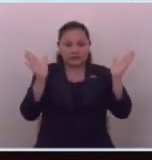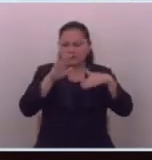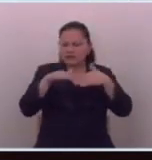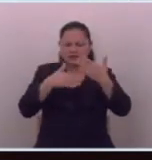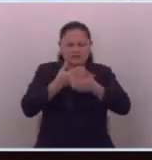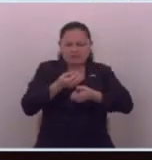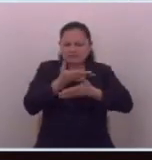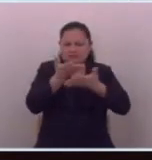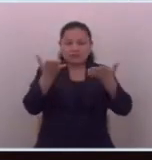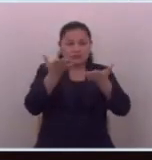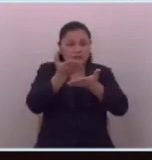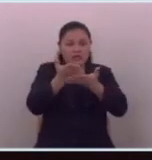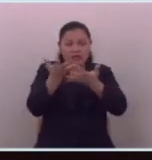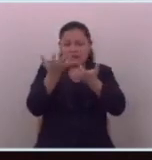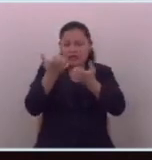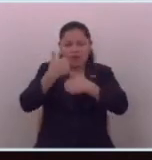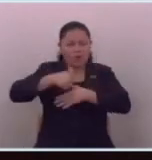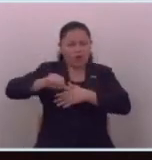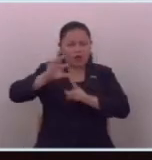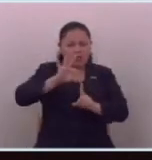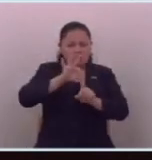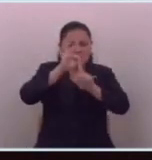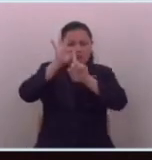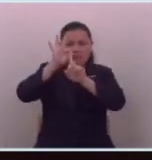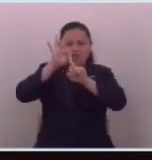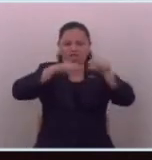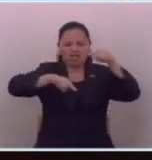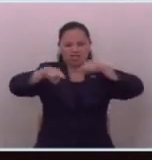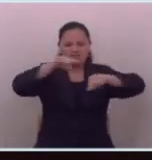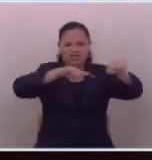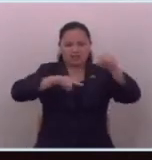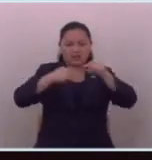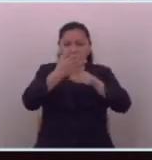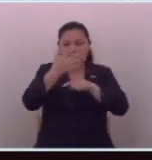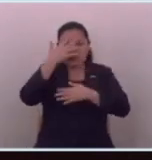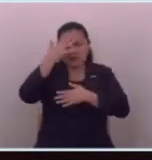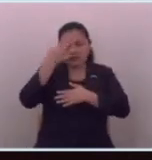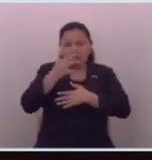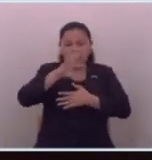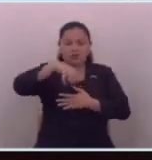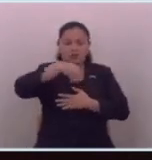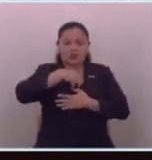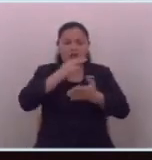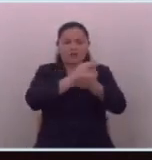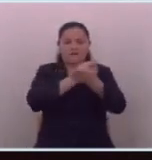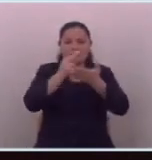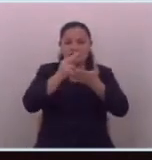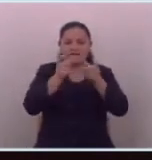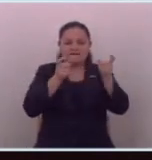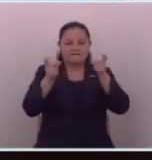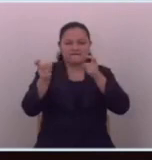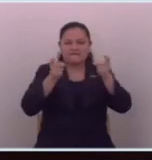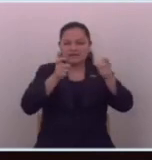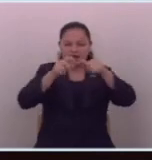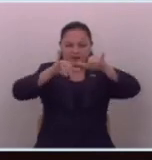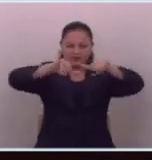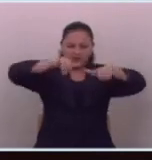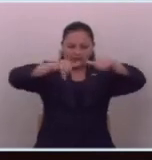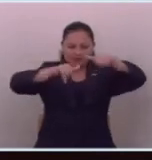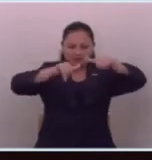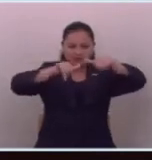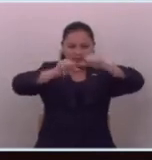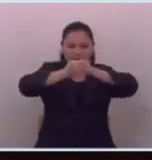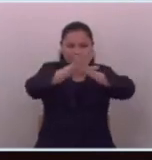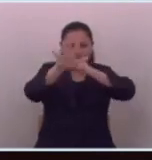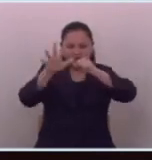a quien ellos han querido y se han creído dueños de la verdad y que lo que ellos